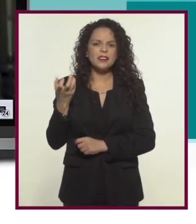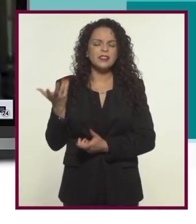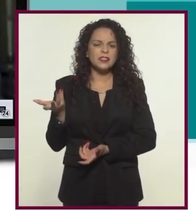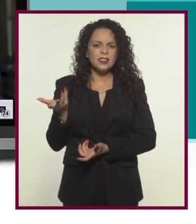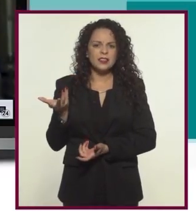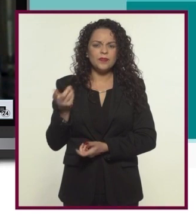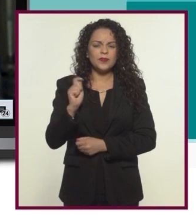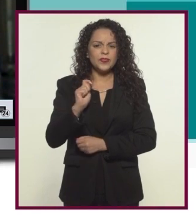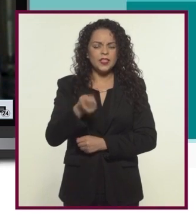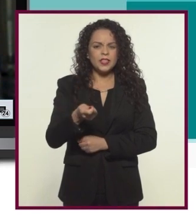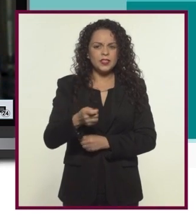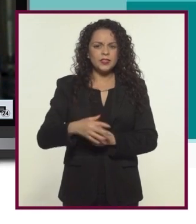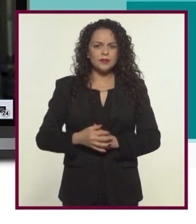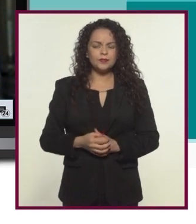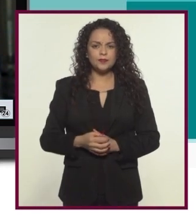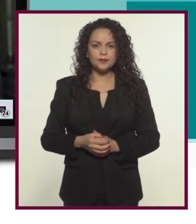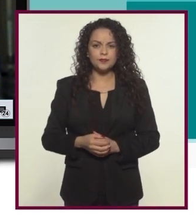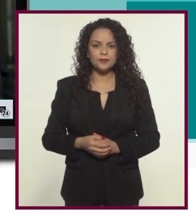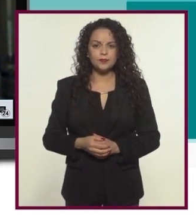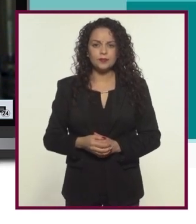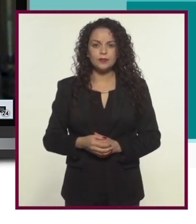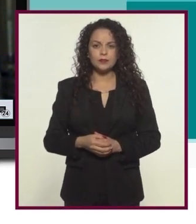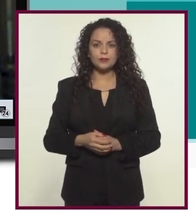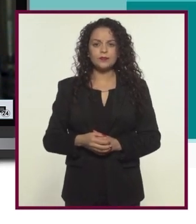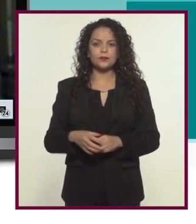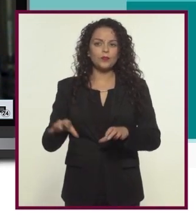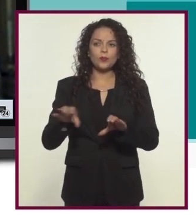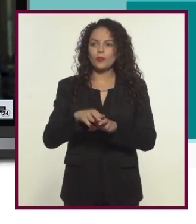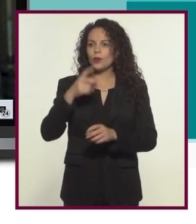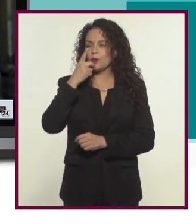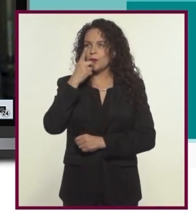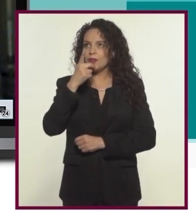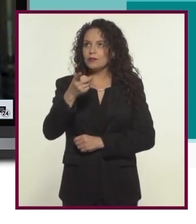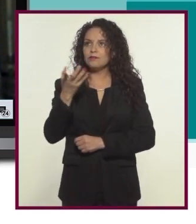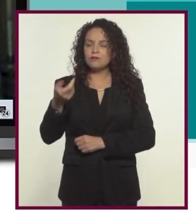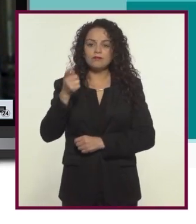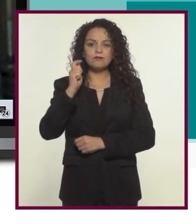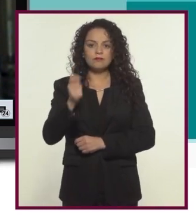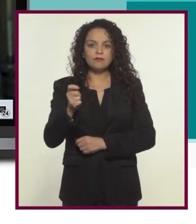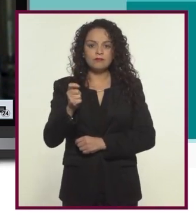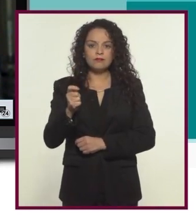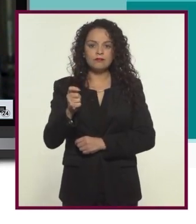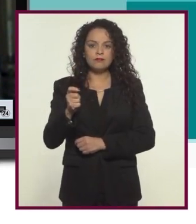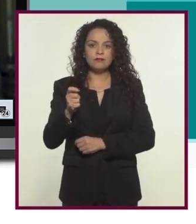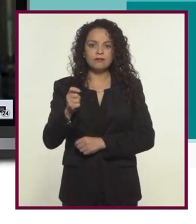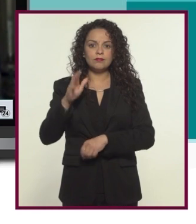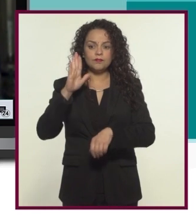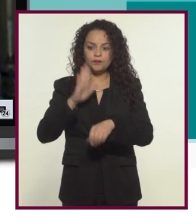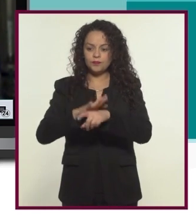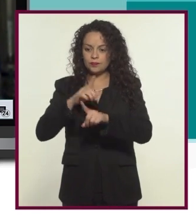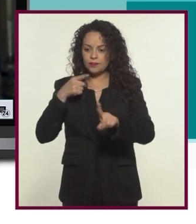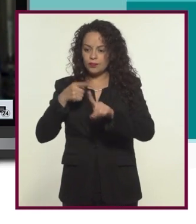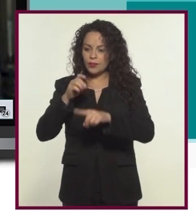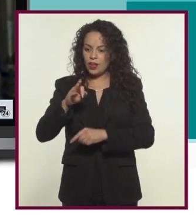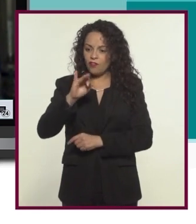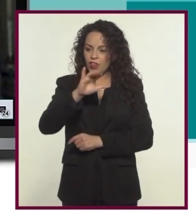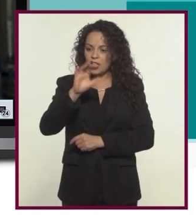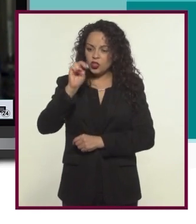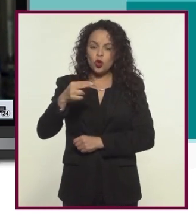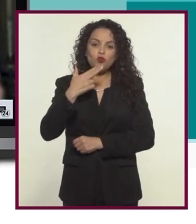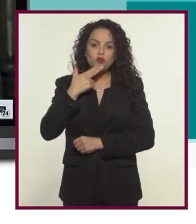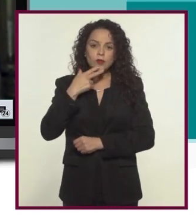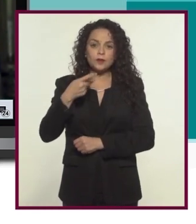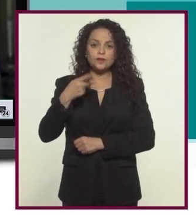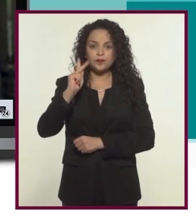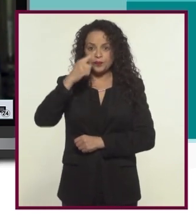y es el documental que tiene este aspecto mucho más basado en la